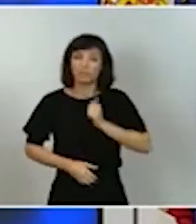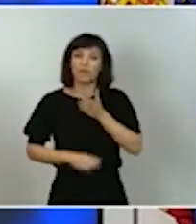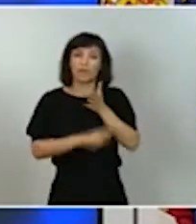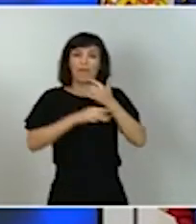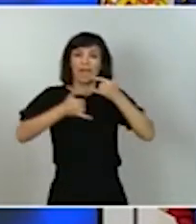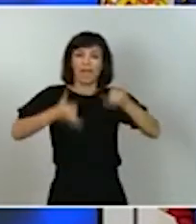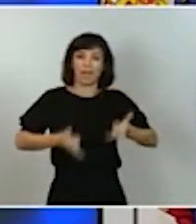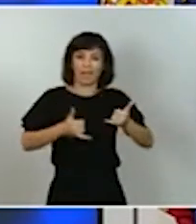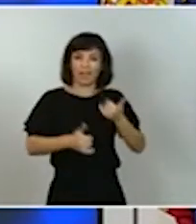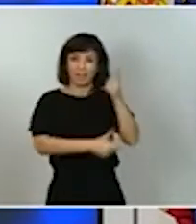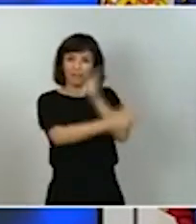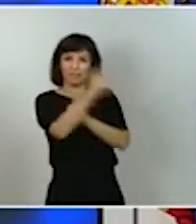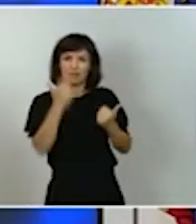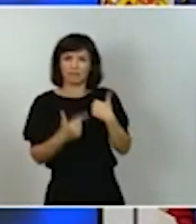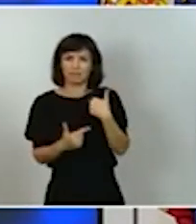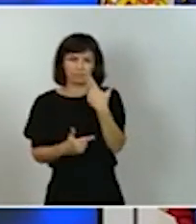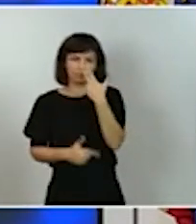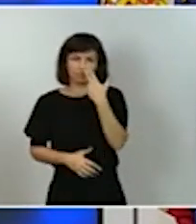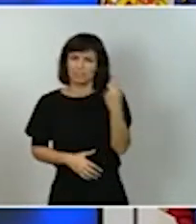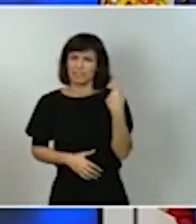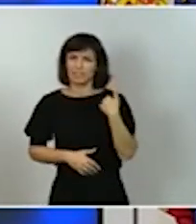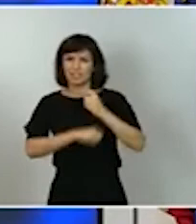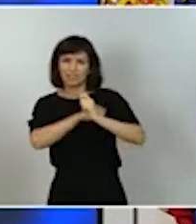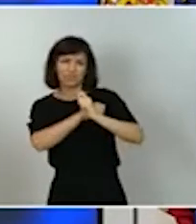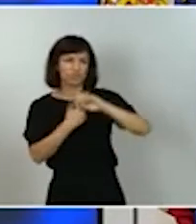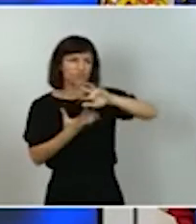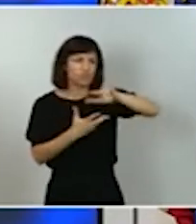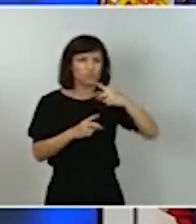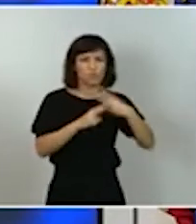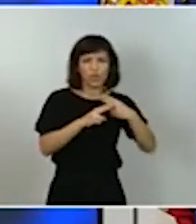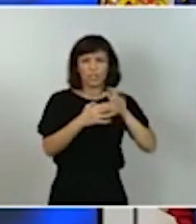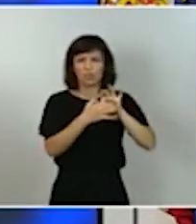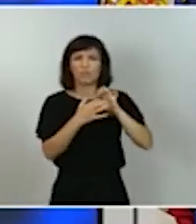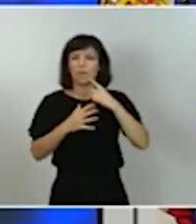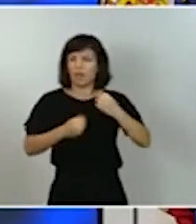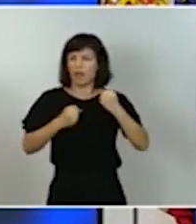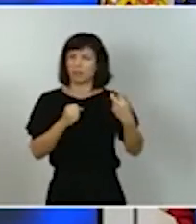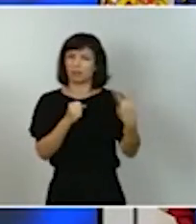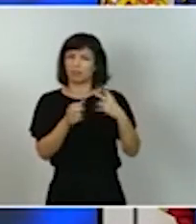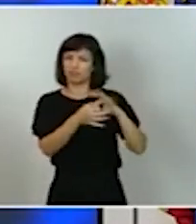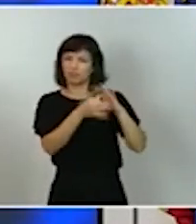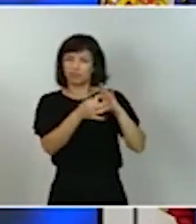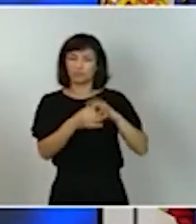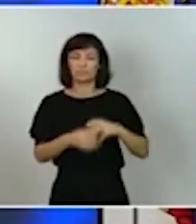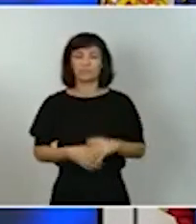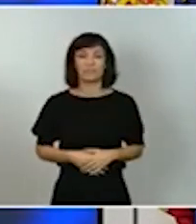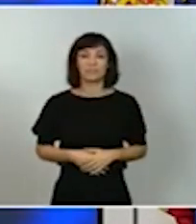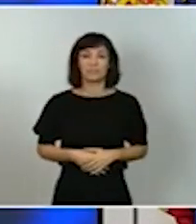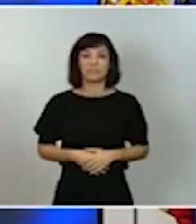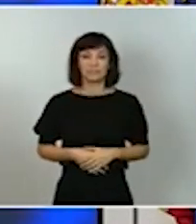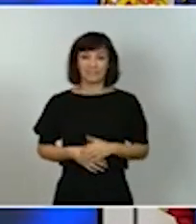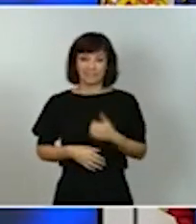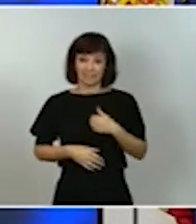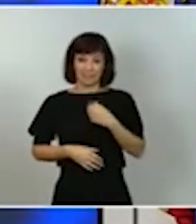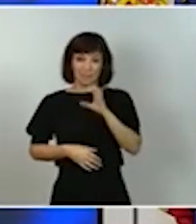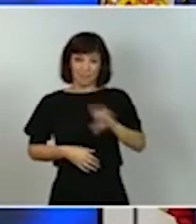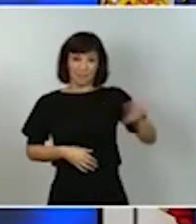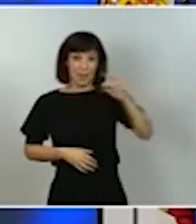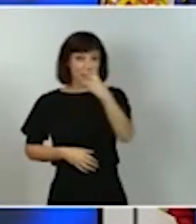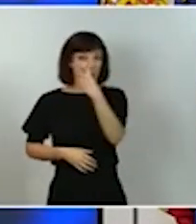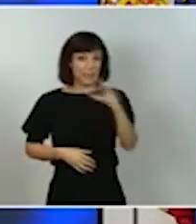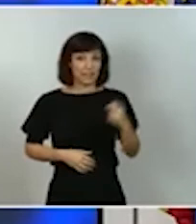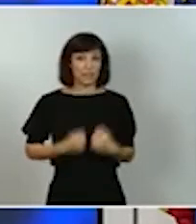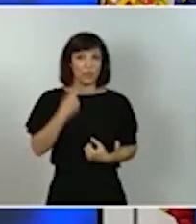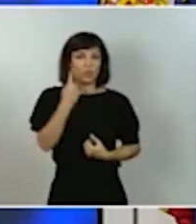muchos intereses geoestratégicos, geopolíticos, pero también energéticos. Y somos una de las veinte naciones más influyentes del mundo.